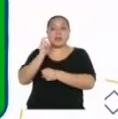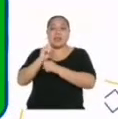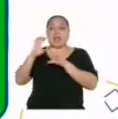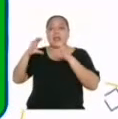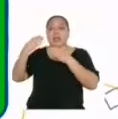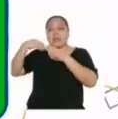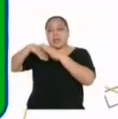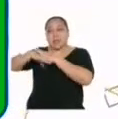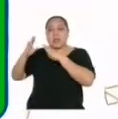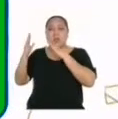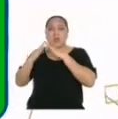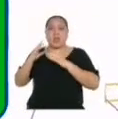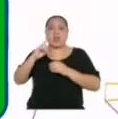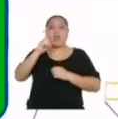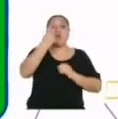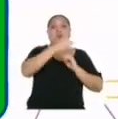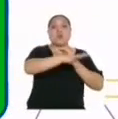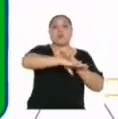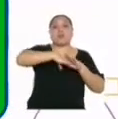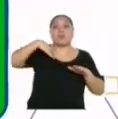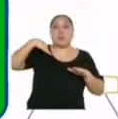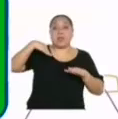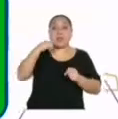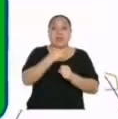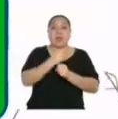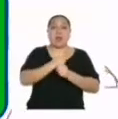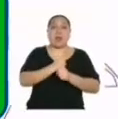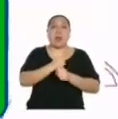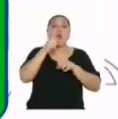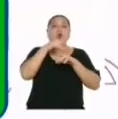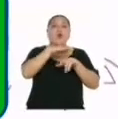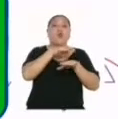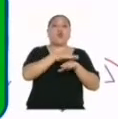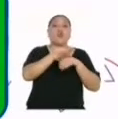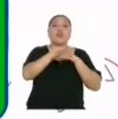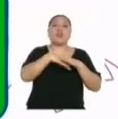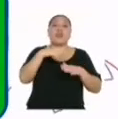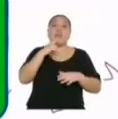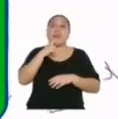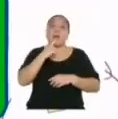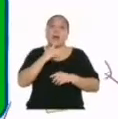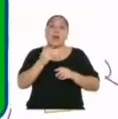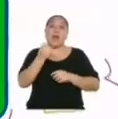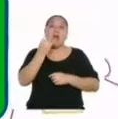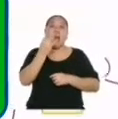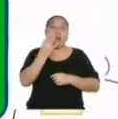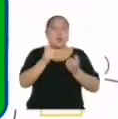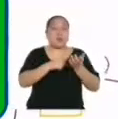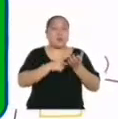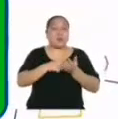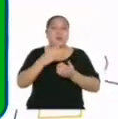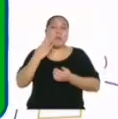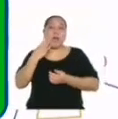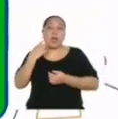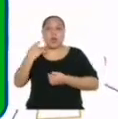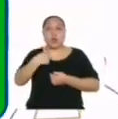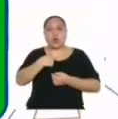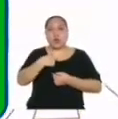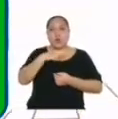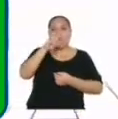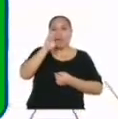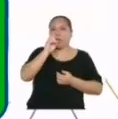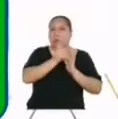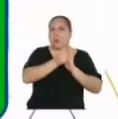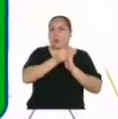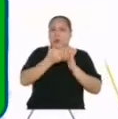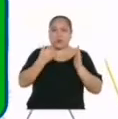clases desde casa. El único que sale a trabajar desde julio es mi papá. Aunque a veces también lo hacemos mi mamá y yo, pero solo por 20